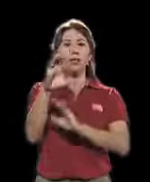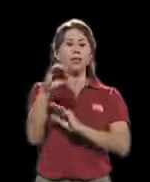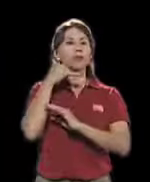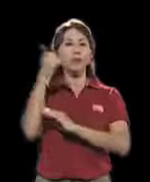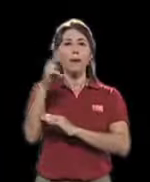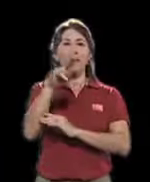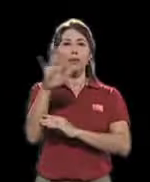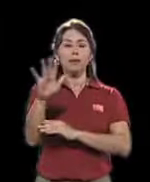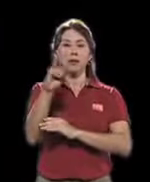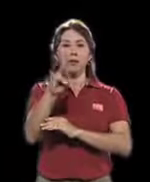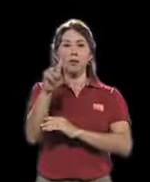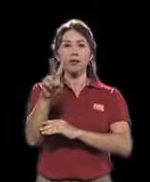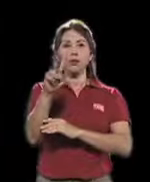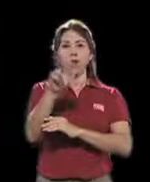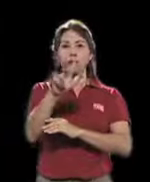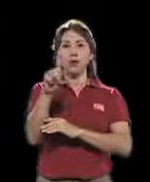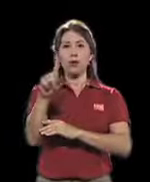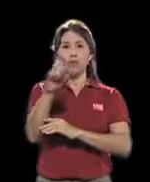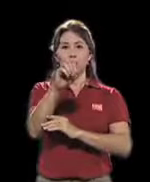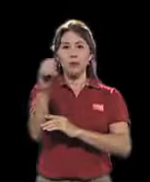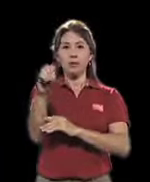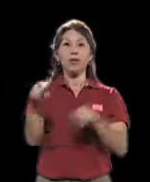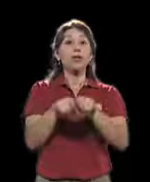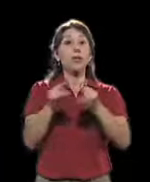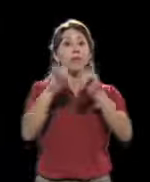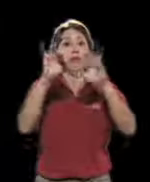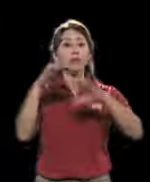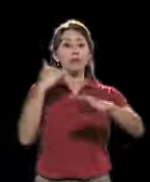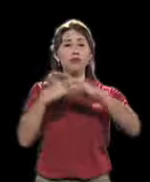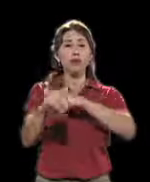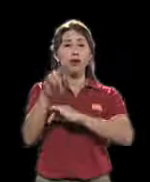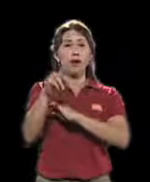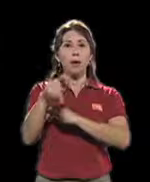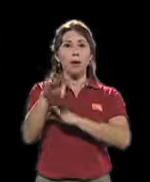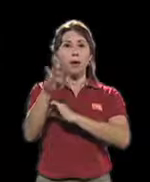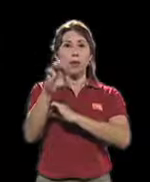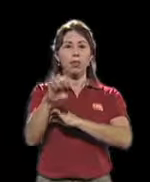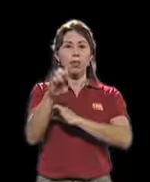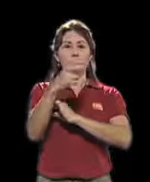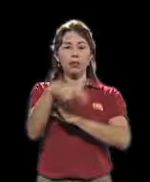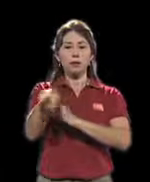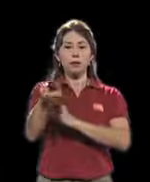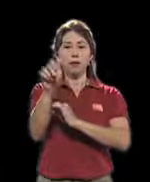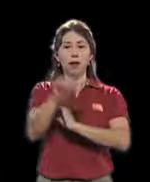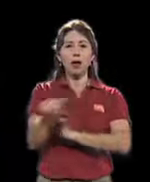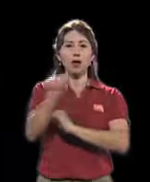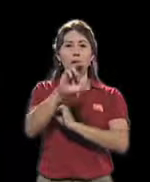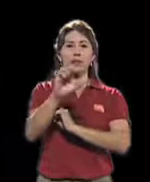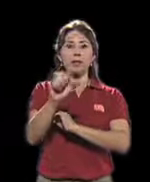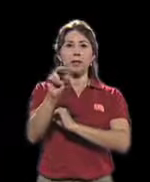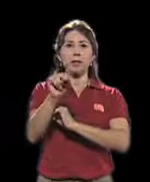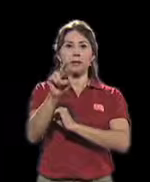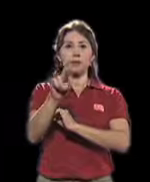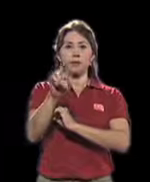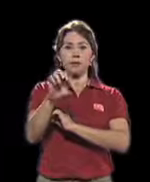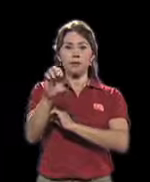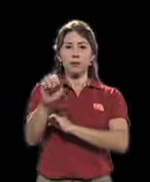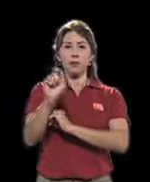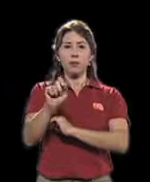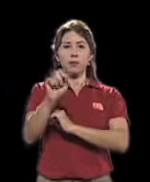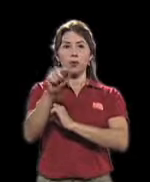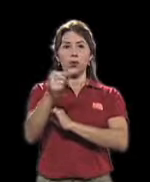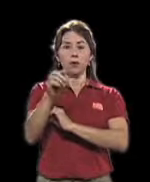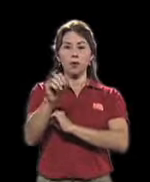al 2562-3100. También puede hacerlo al correo reportetransporte.cnre